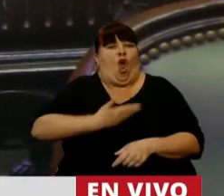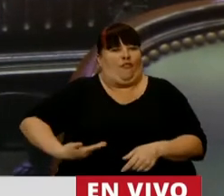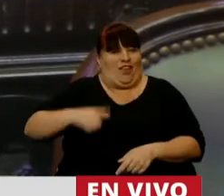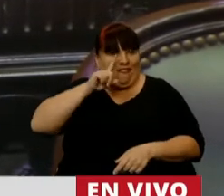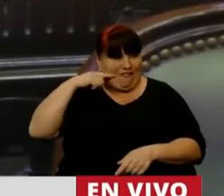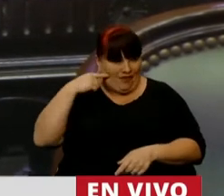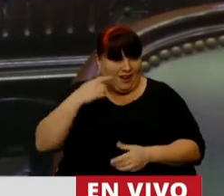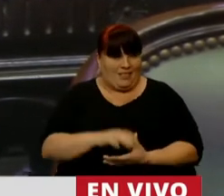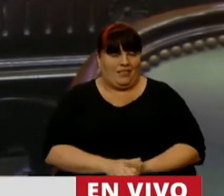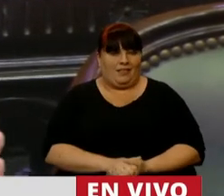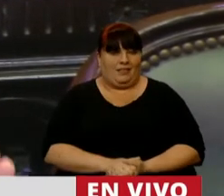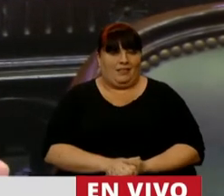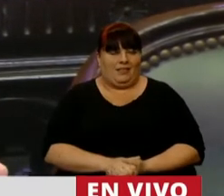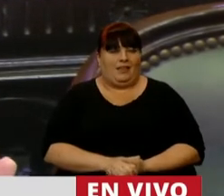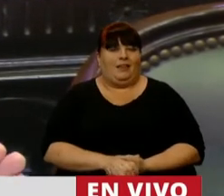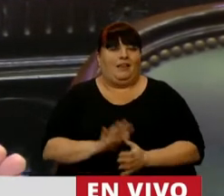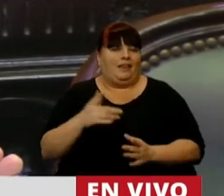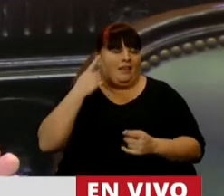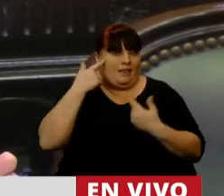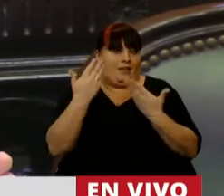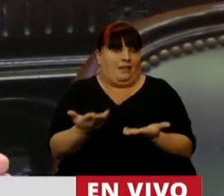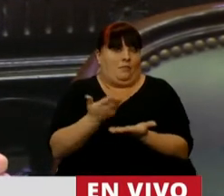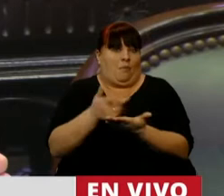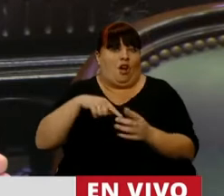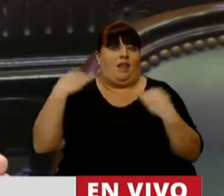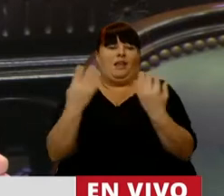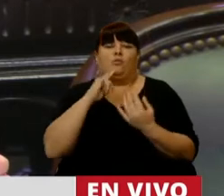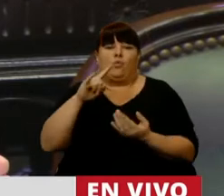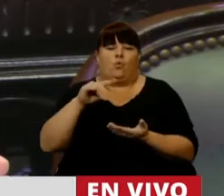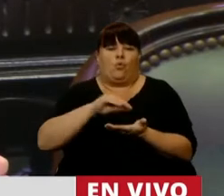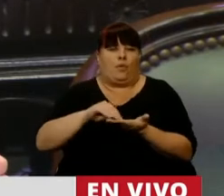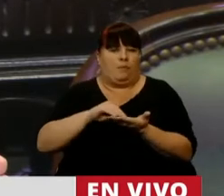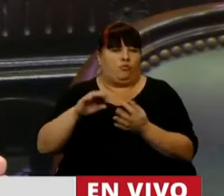que lo está poniendo a consideración, como decía, de esta Cámara.